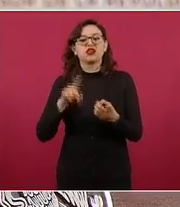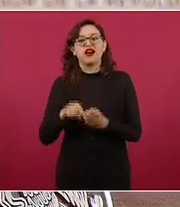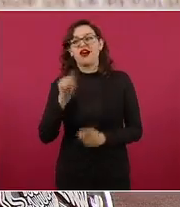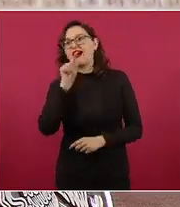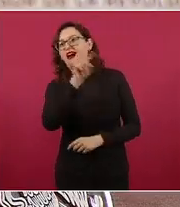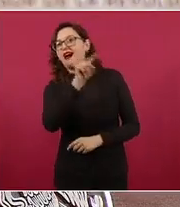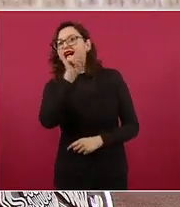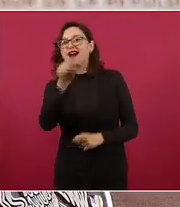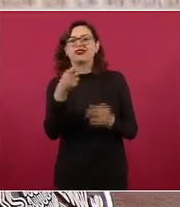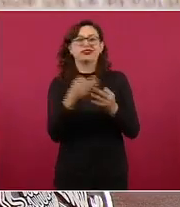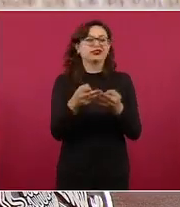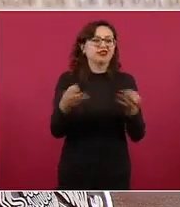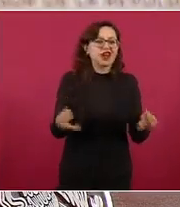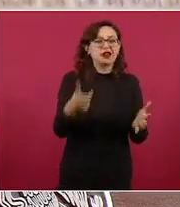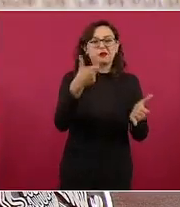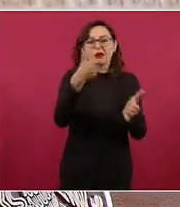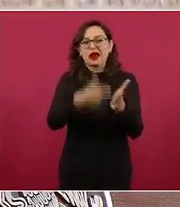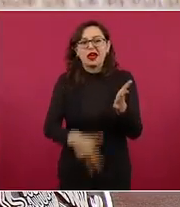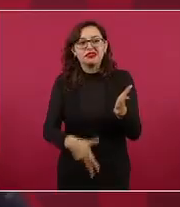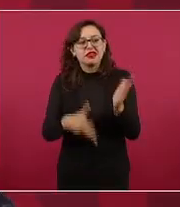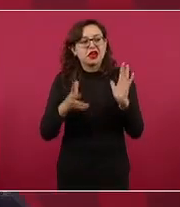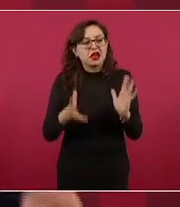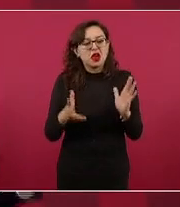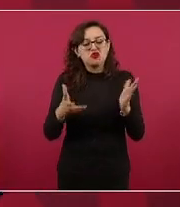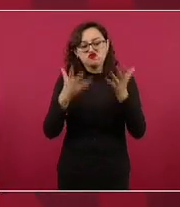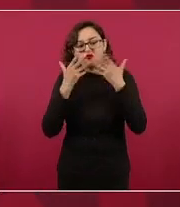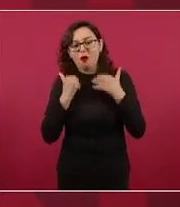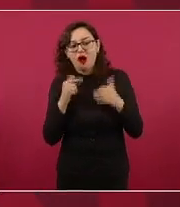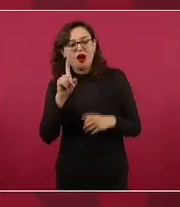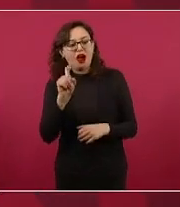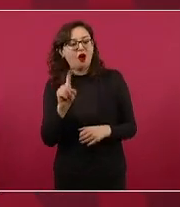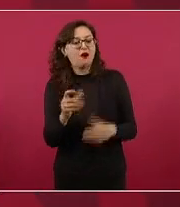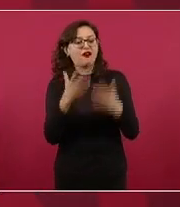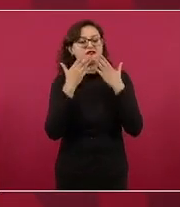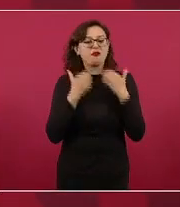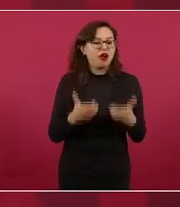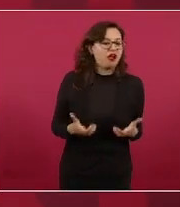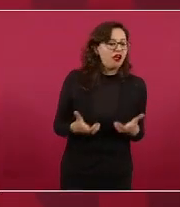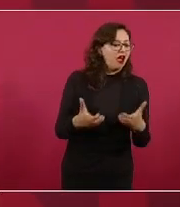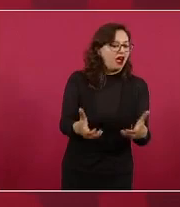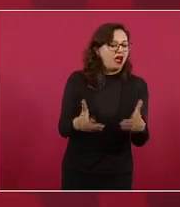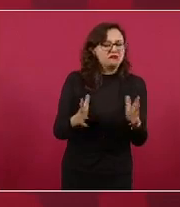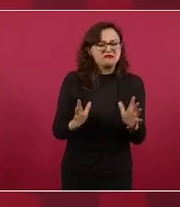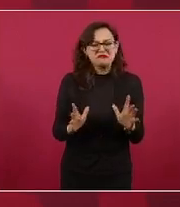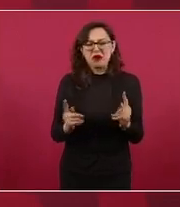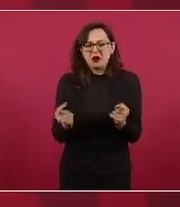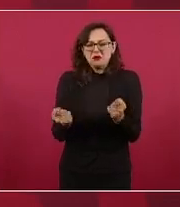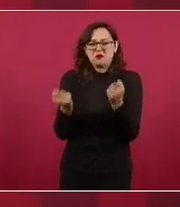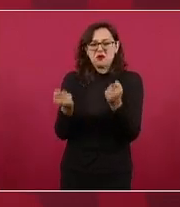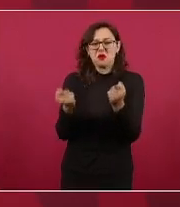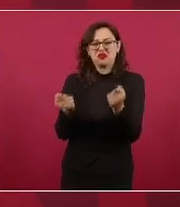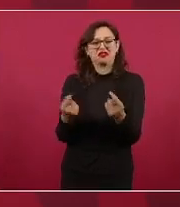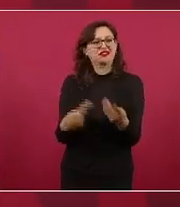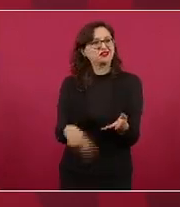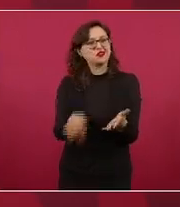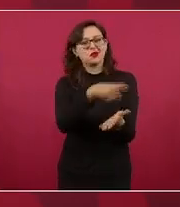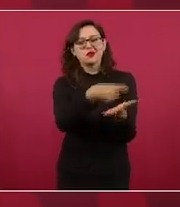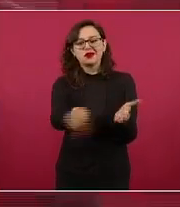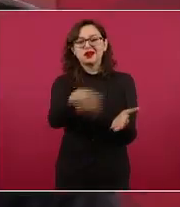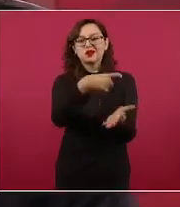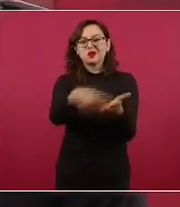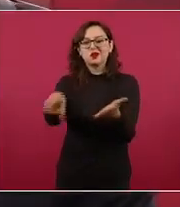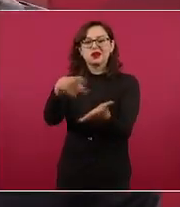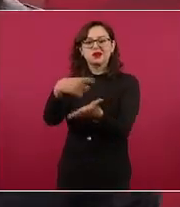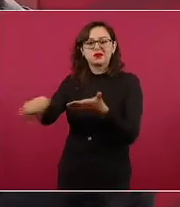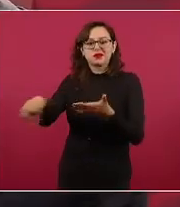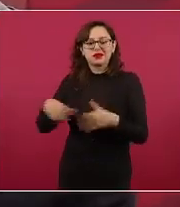aunque no hubiese agua no hubiesen vialidades aquí se quedó el